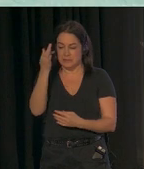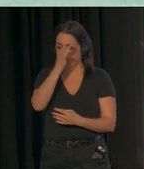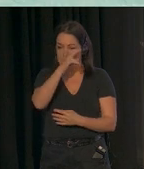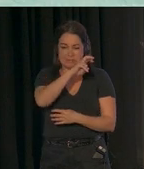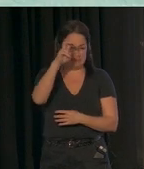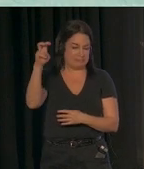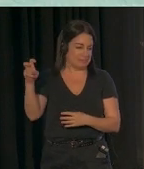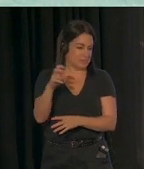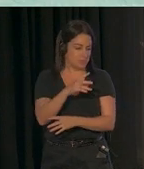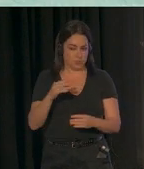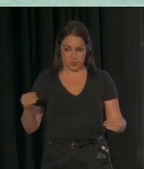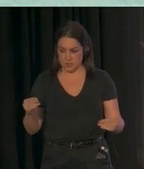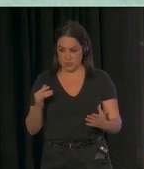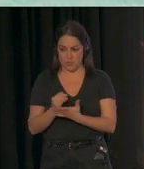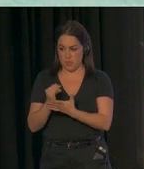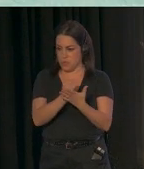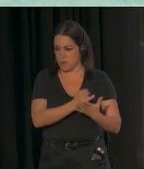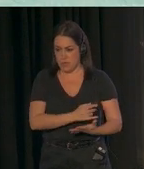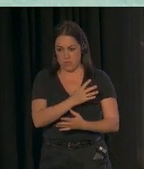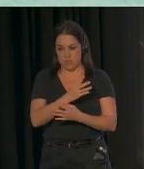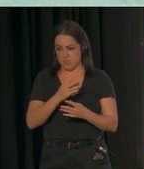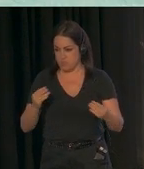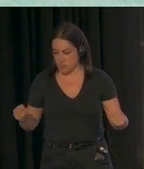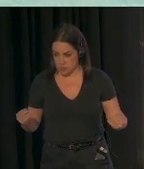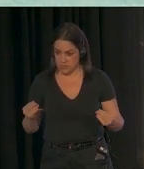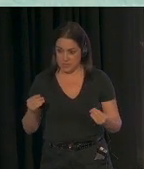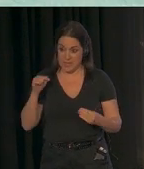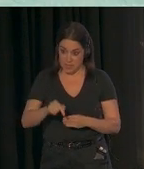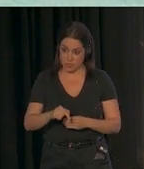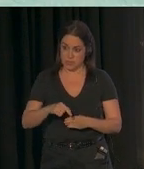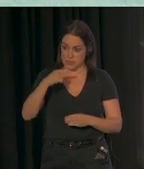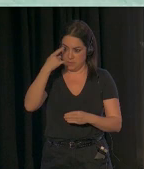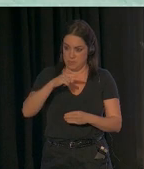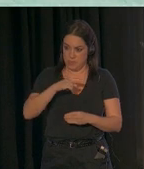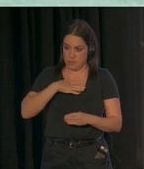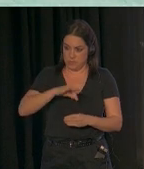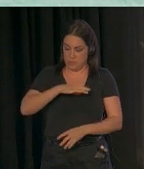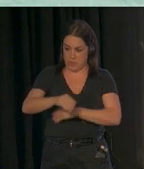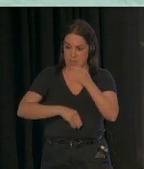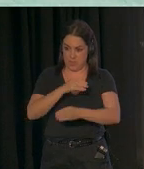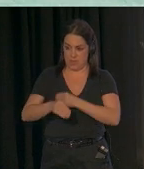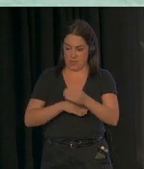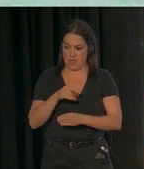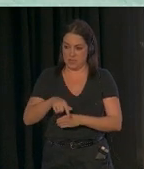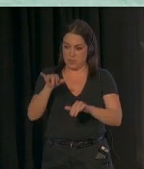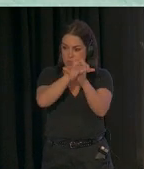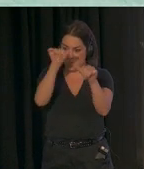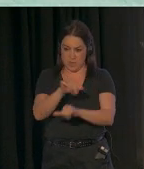pruebas de que esto es bueno hacerlo. Así que sabemos, a través de muchos modelos,